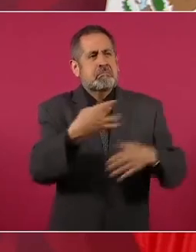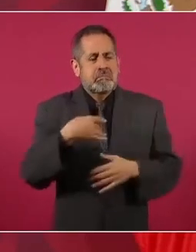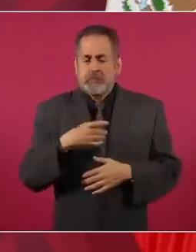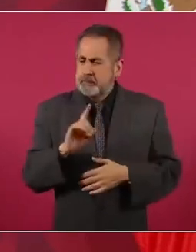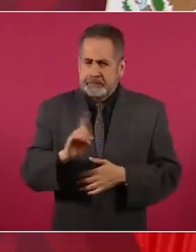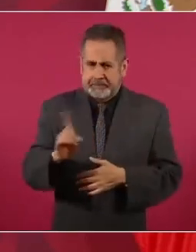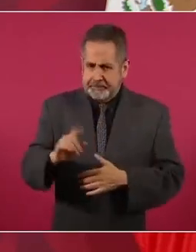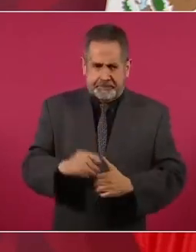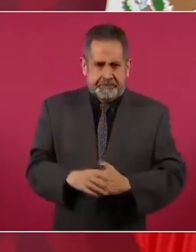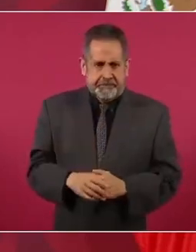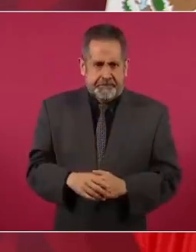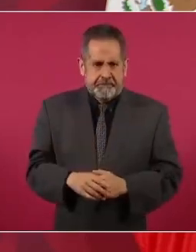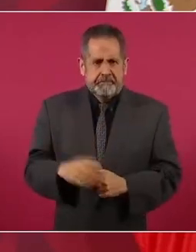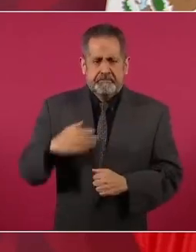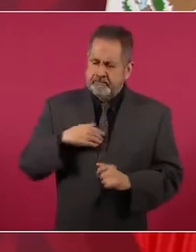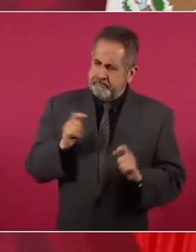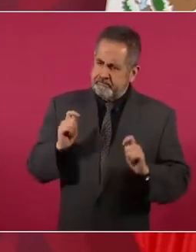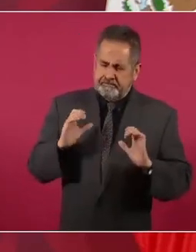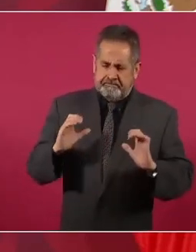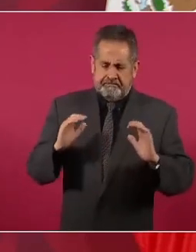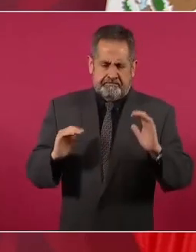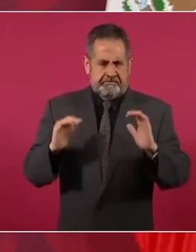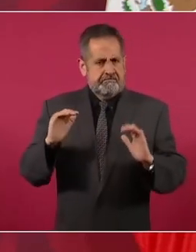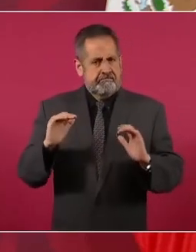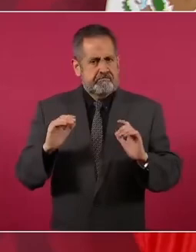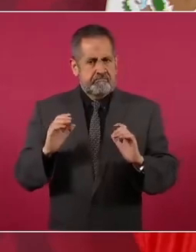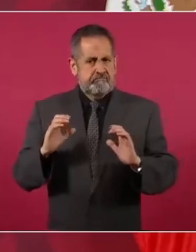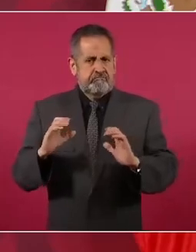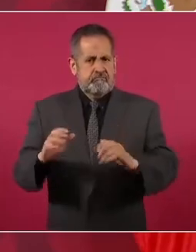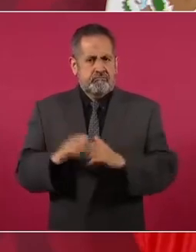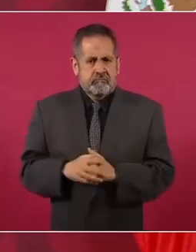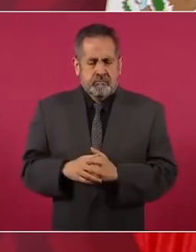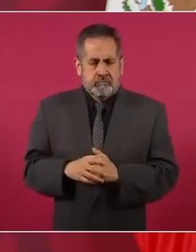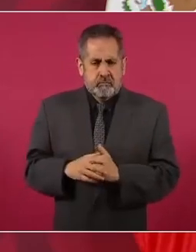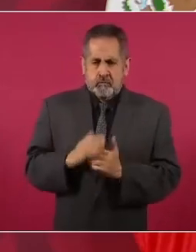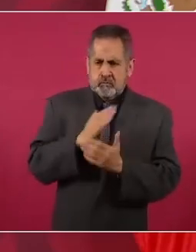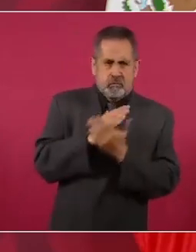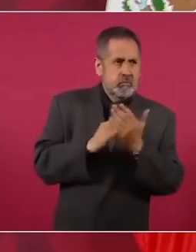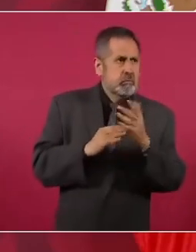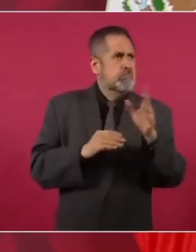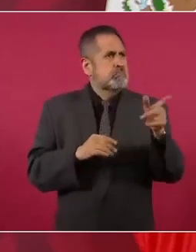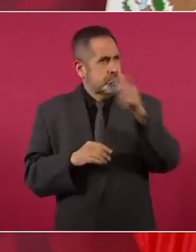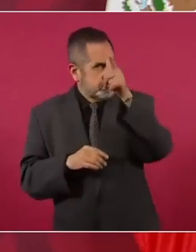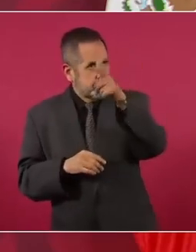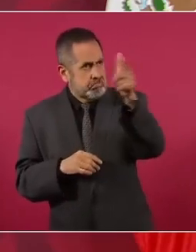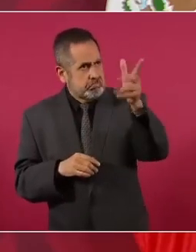Nosotros estamos equilibrando lo universal con lo nuestro,